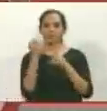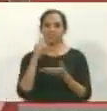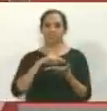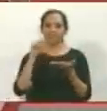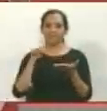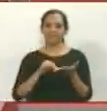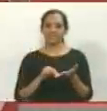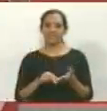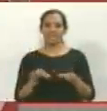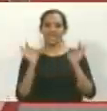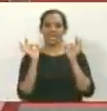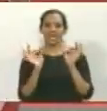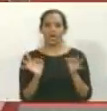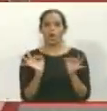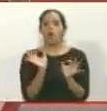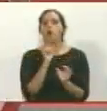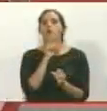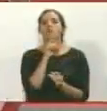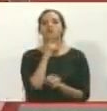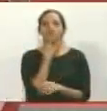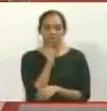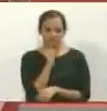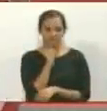en estricta confidencialidad.